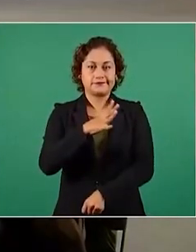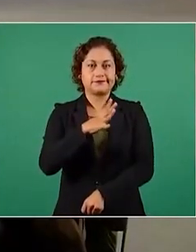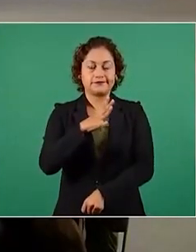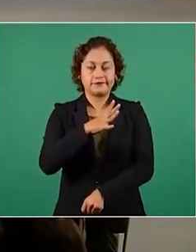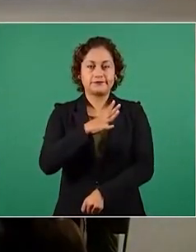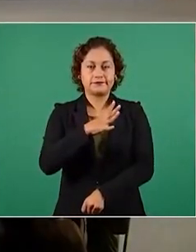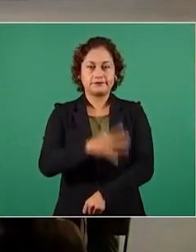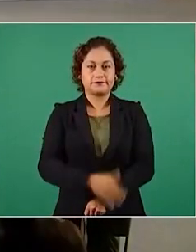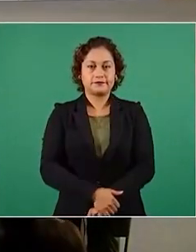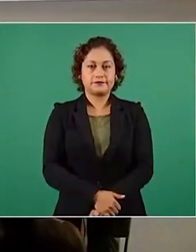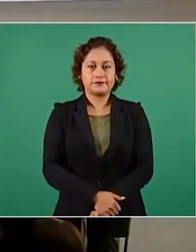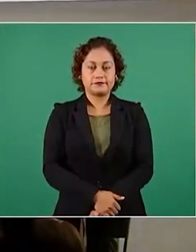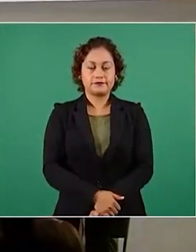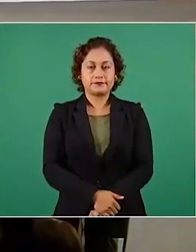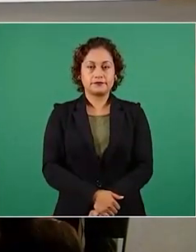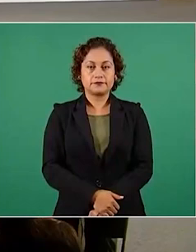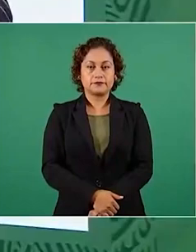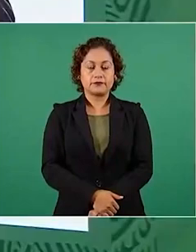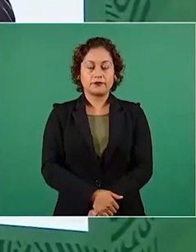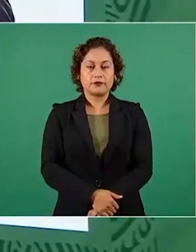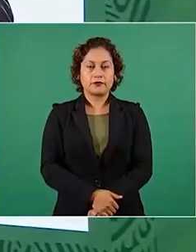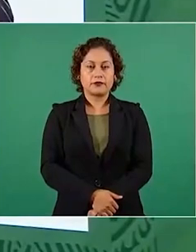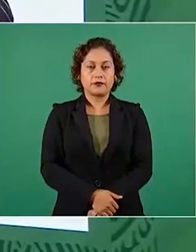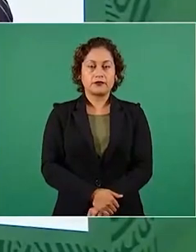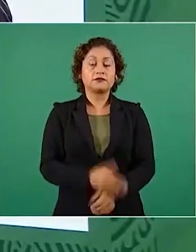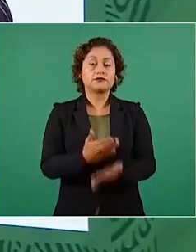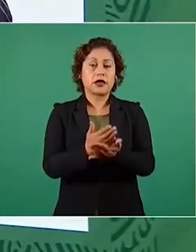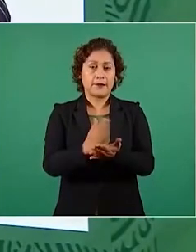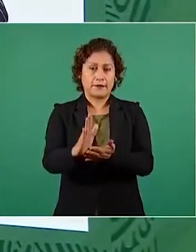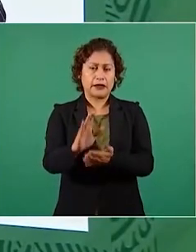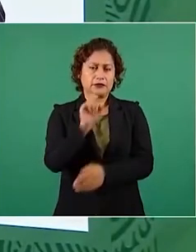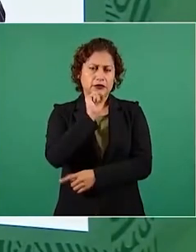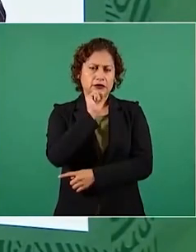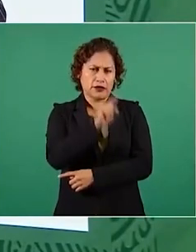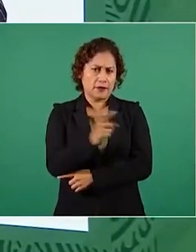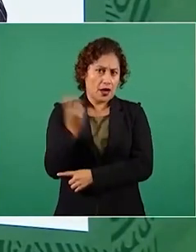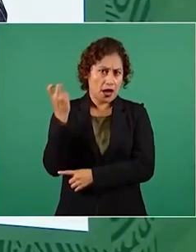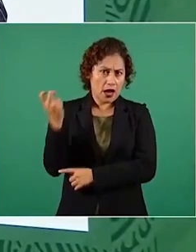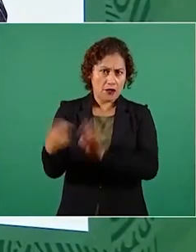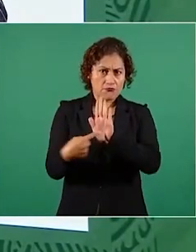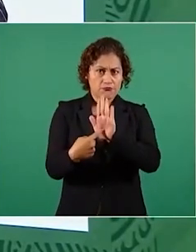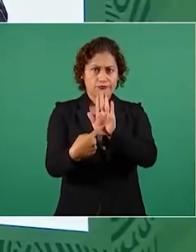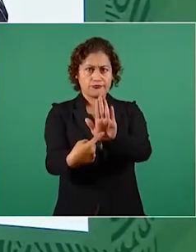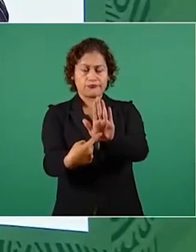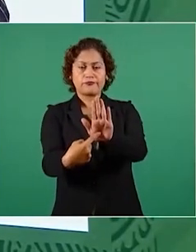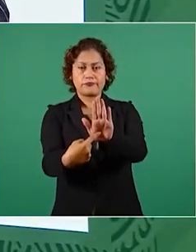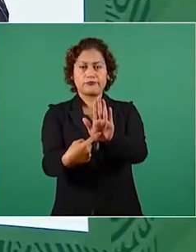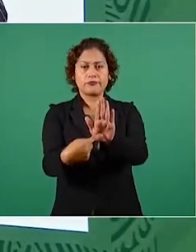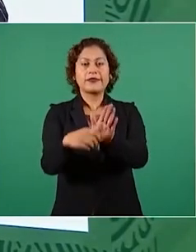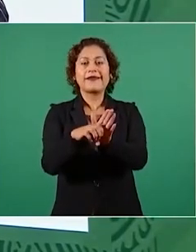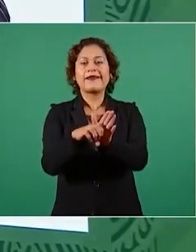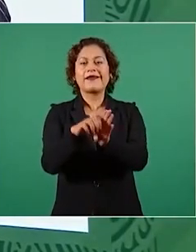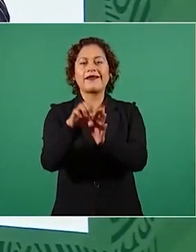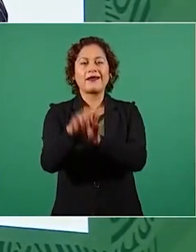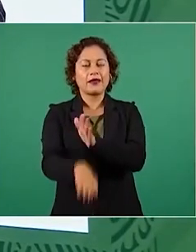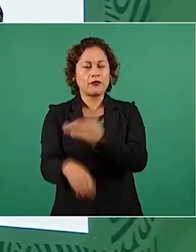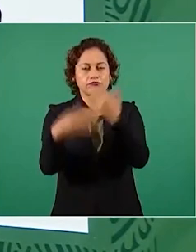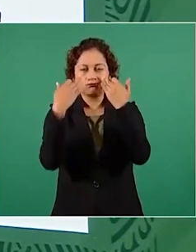y también esto es una prueba de cómo